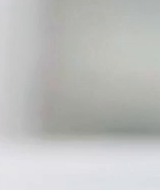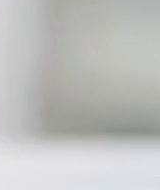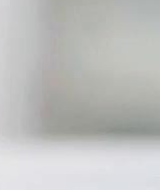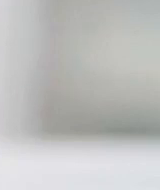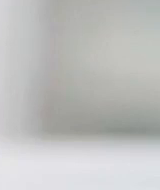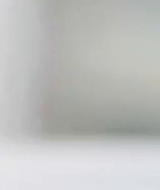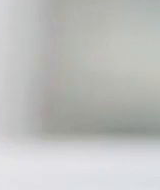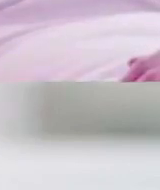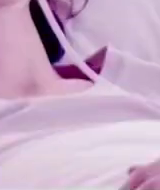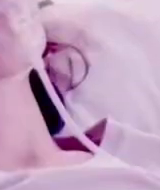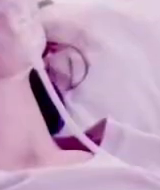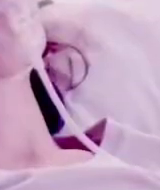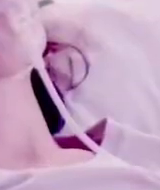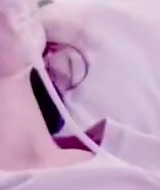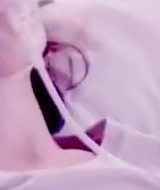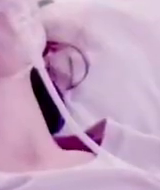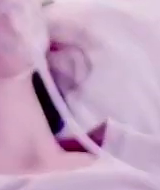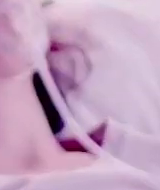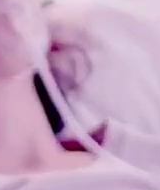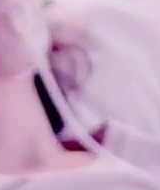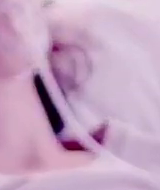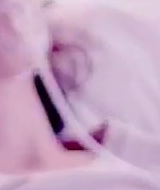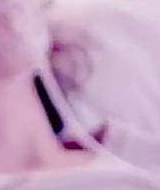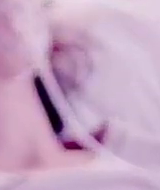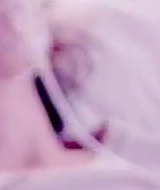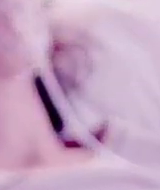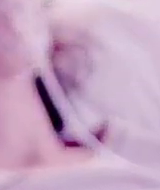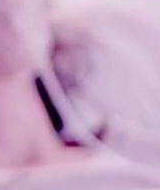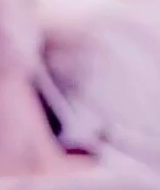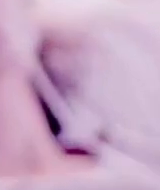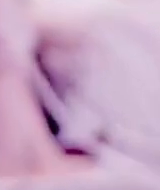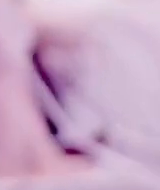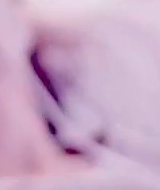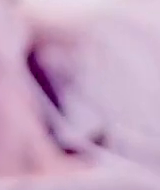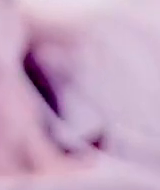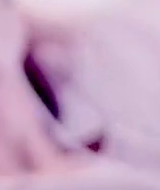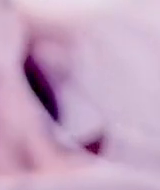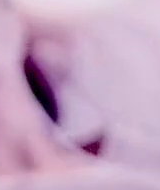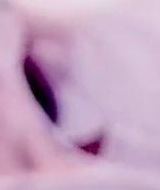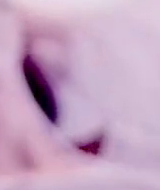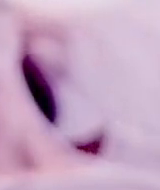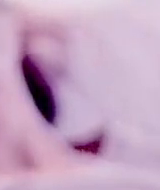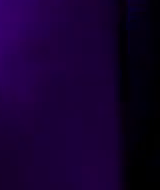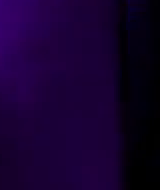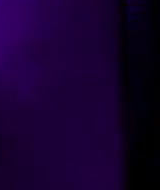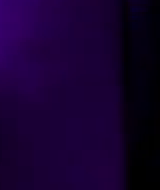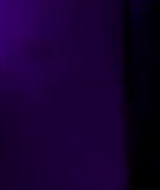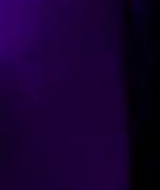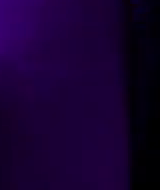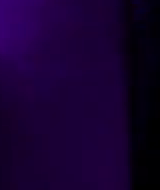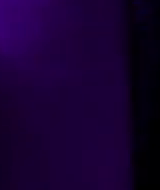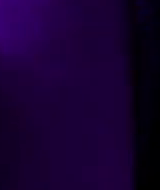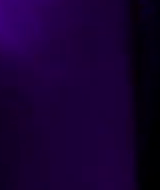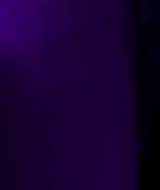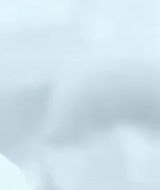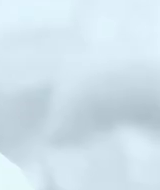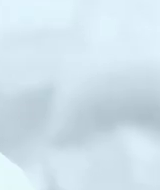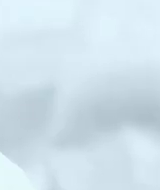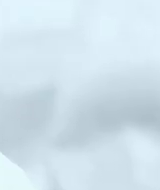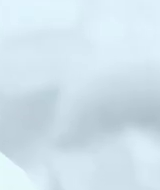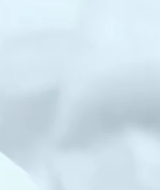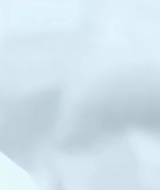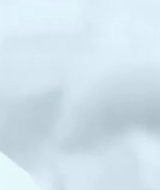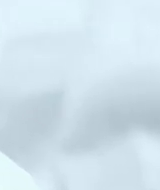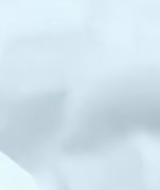contagiar a los demás. La vacuna solo sirve para que tengas la oportunidad de salir mejor librado. Si no te has vacunado